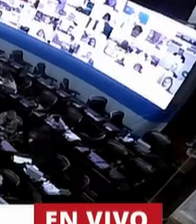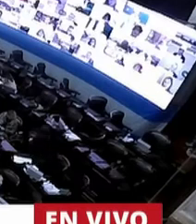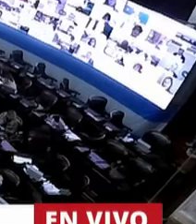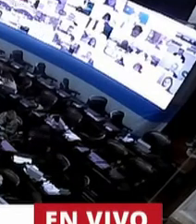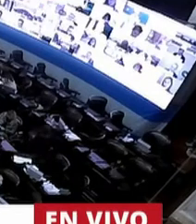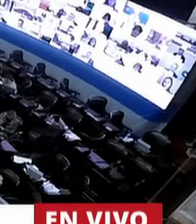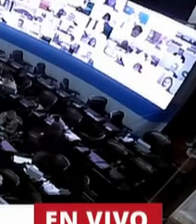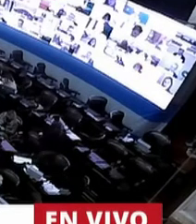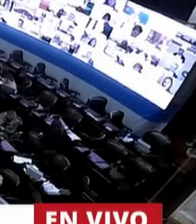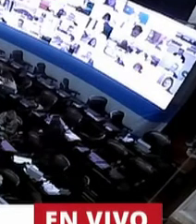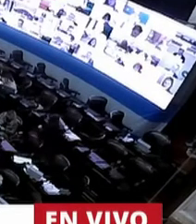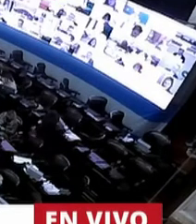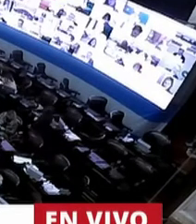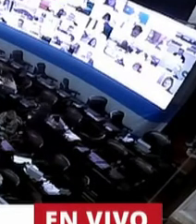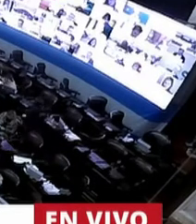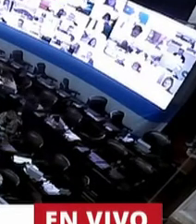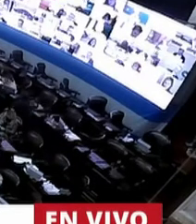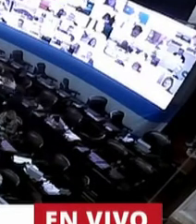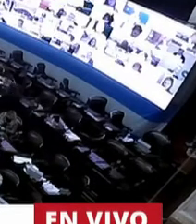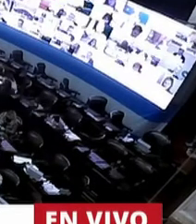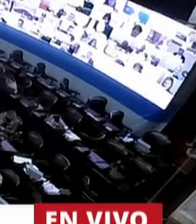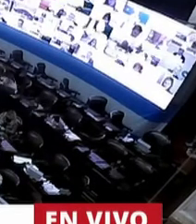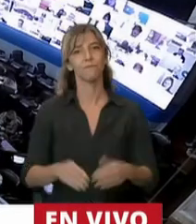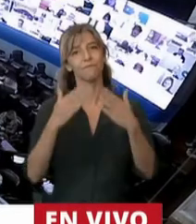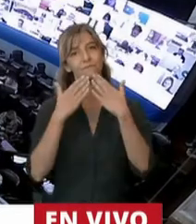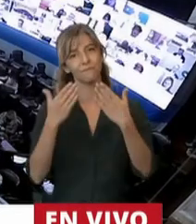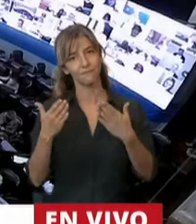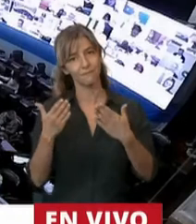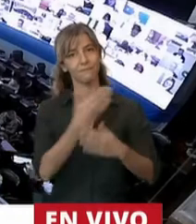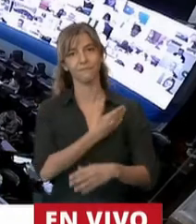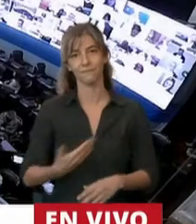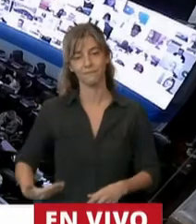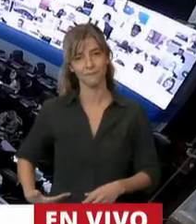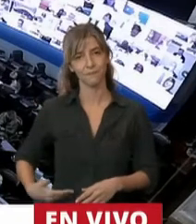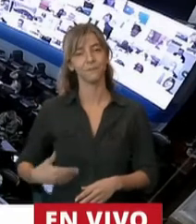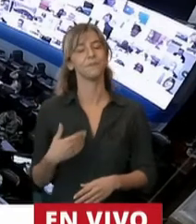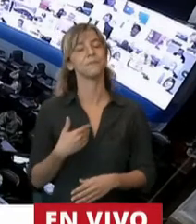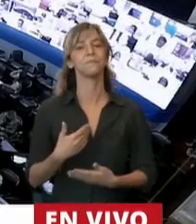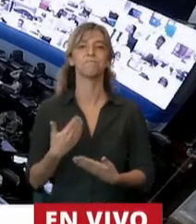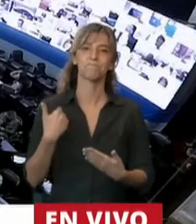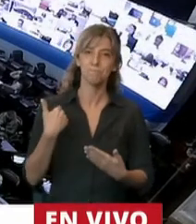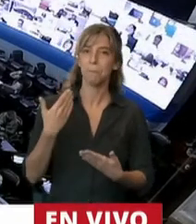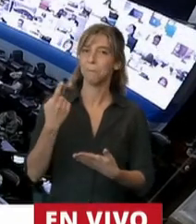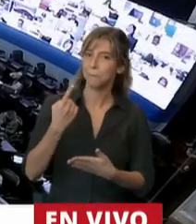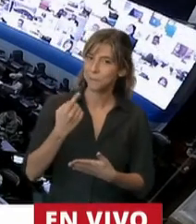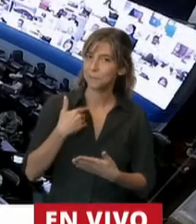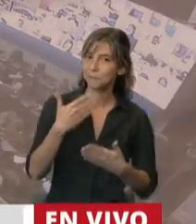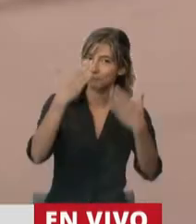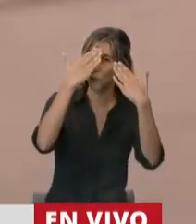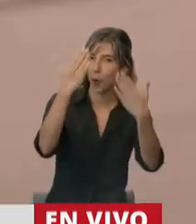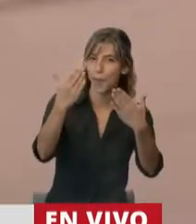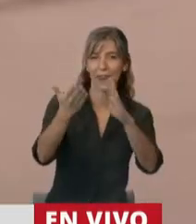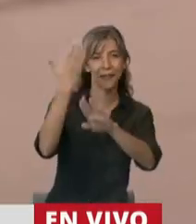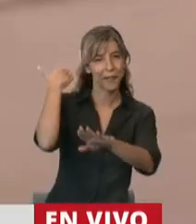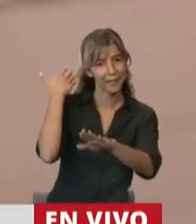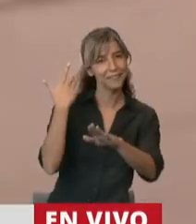Gracias, presidente. Bueno, antes que nada quiero adherir a los homenajes que se hicieron al iniciar la